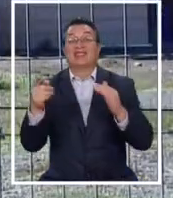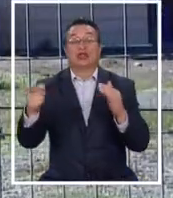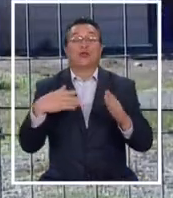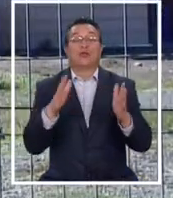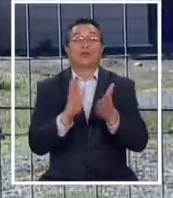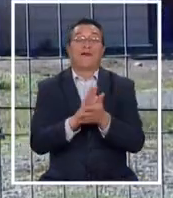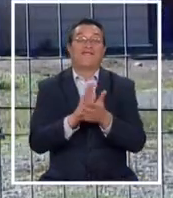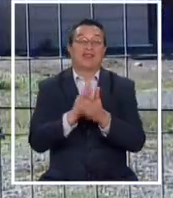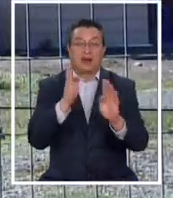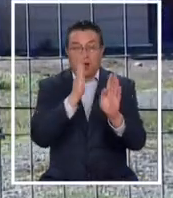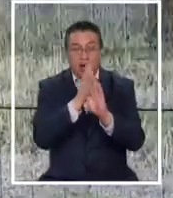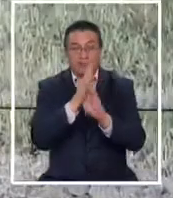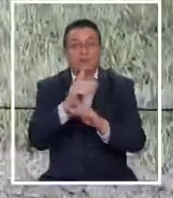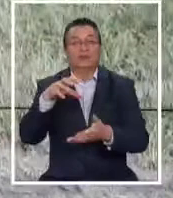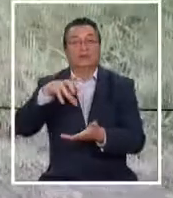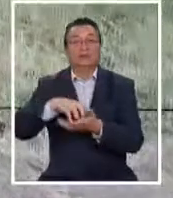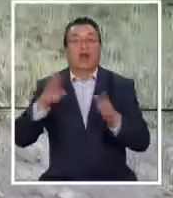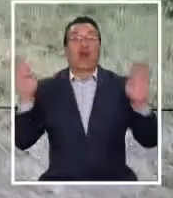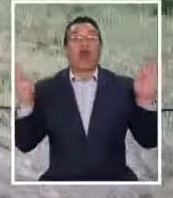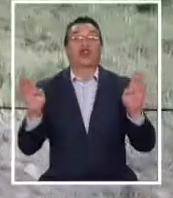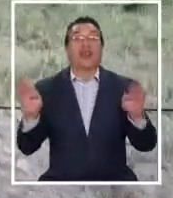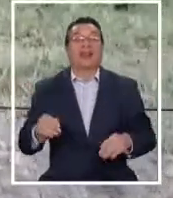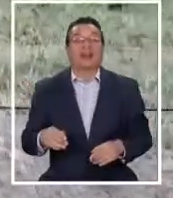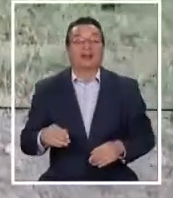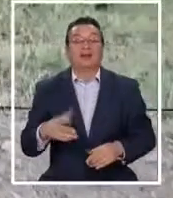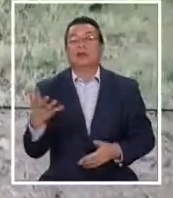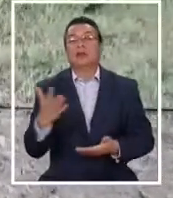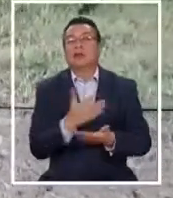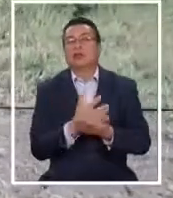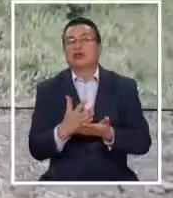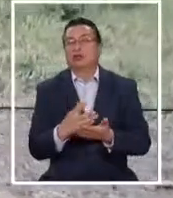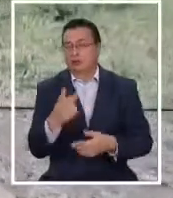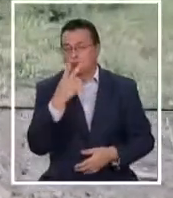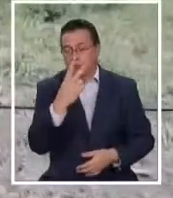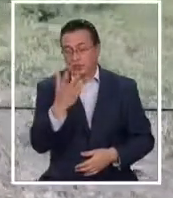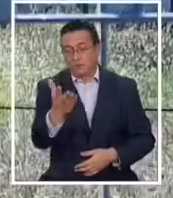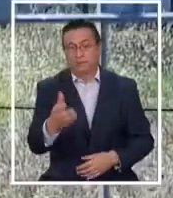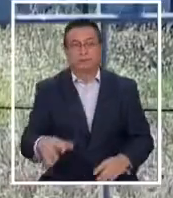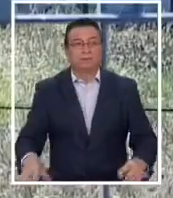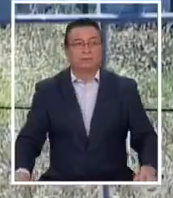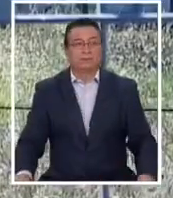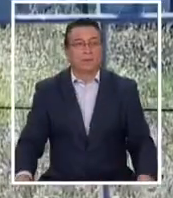música en una fiesta clandestina en Los Ángeles. ¿Qué pasó? Lo vemos en la nota de Consuelo Sotomayor.